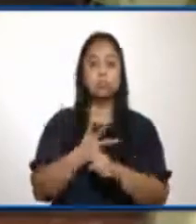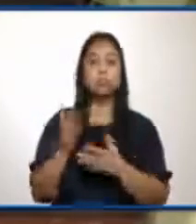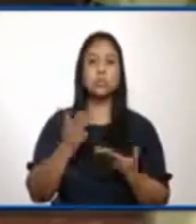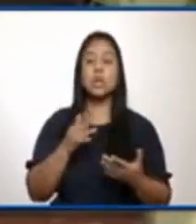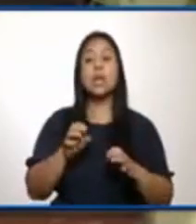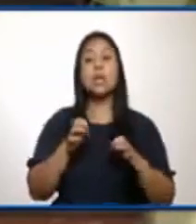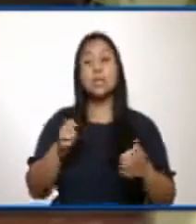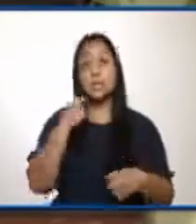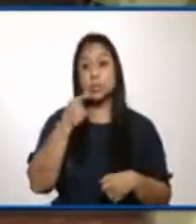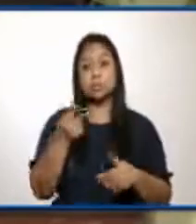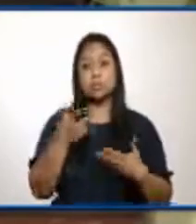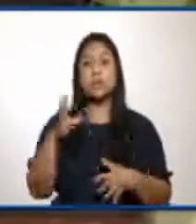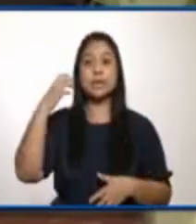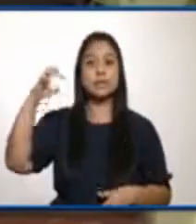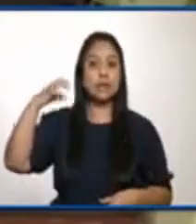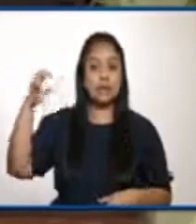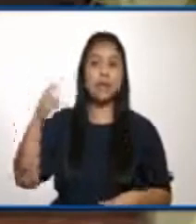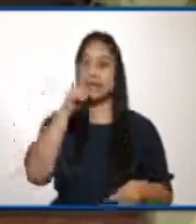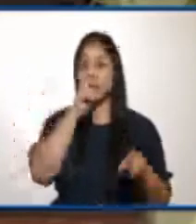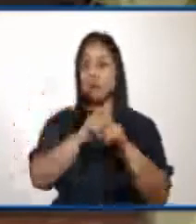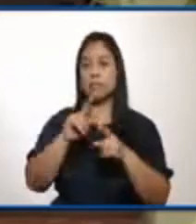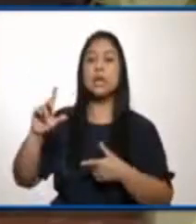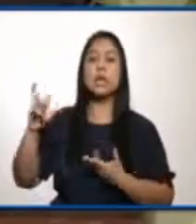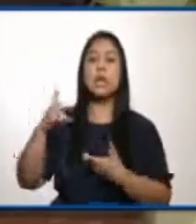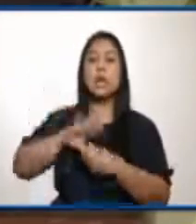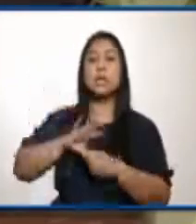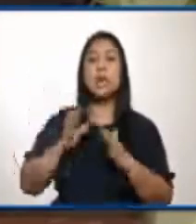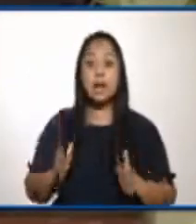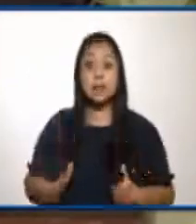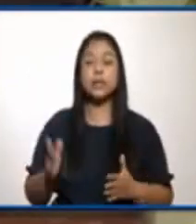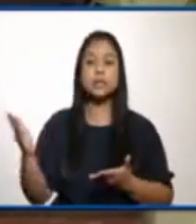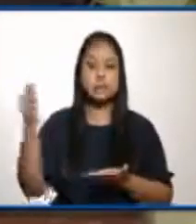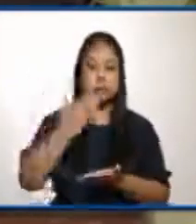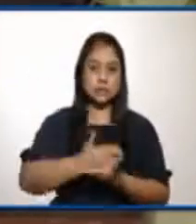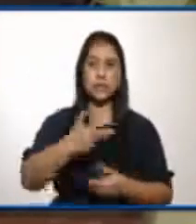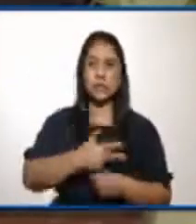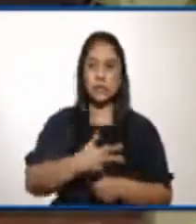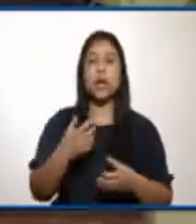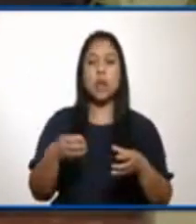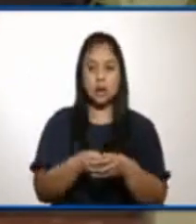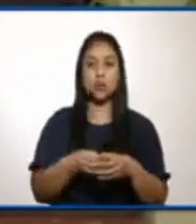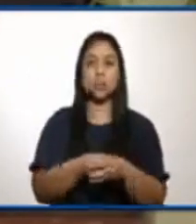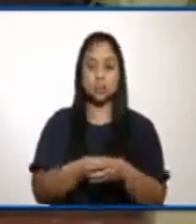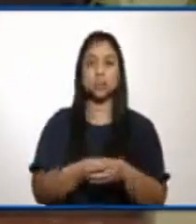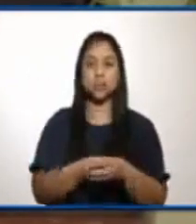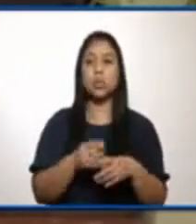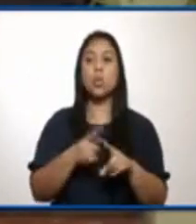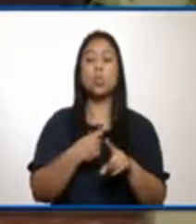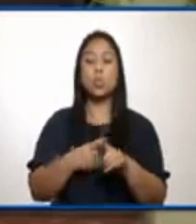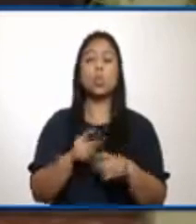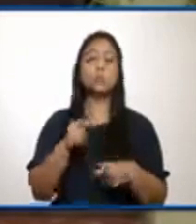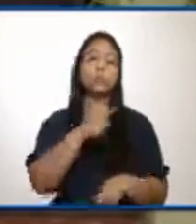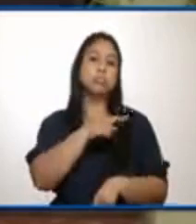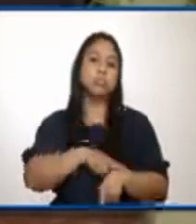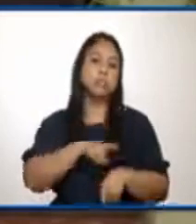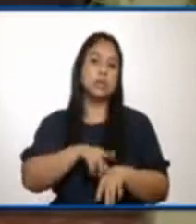las personas extranjeras y del cuerpo diplomático van a estar ingresando también a los grupos, cuando corresponda a